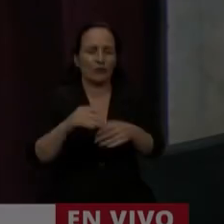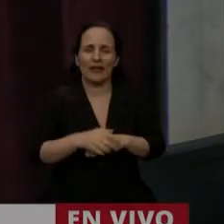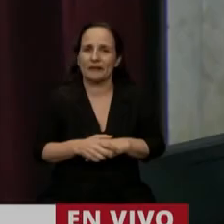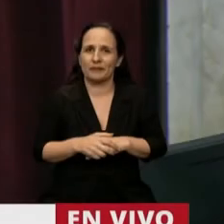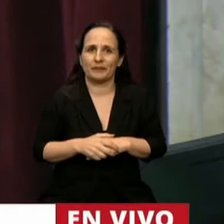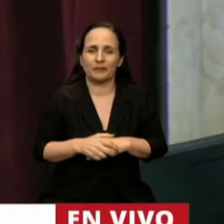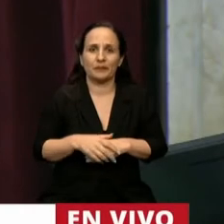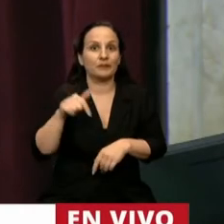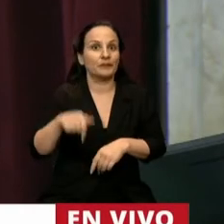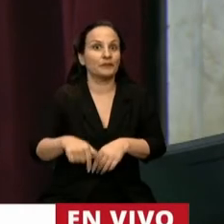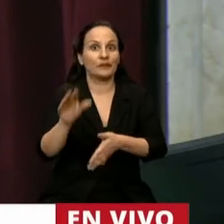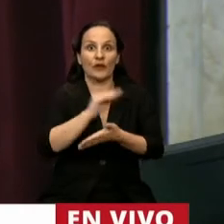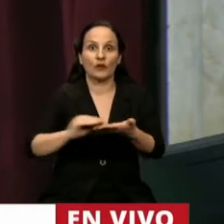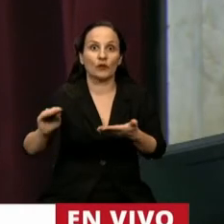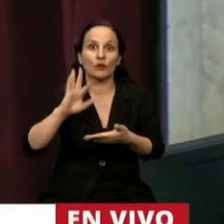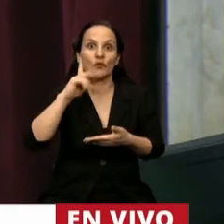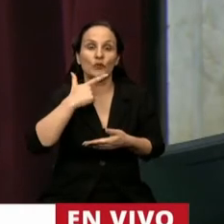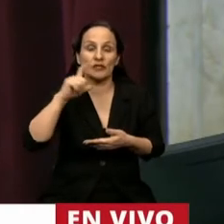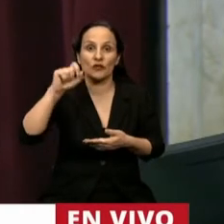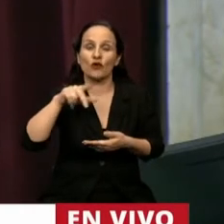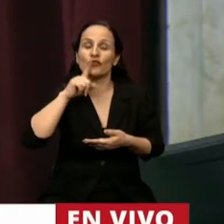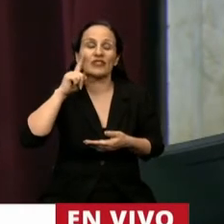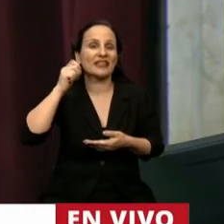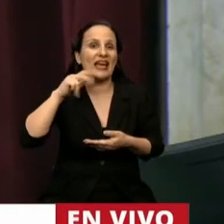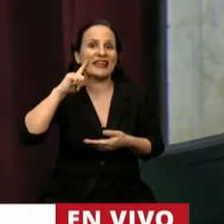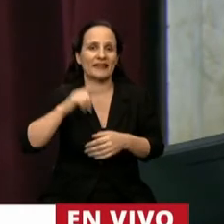Tiene la palabra el diputado Luis Contingiani.